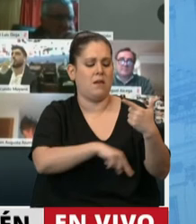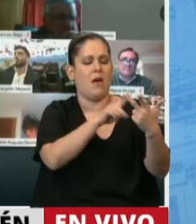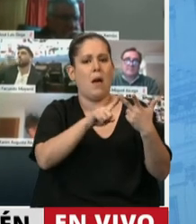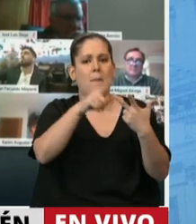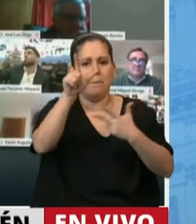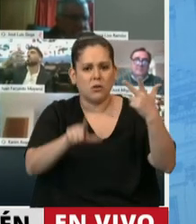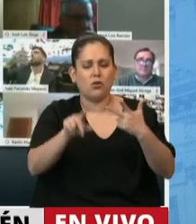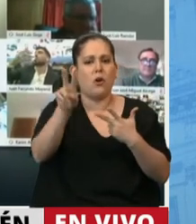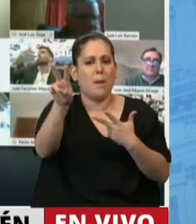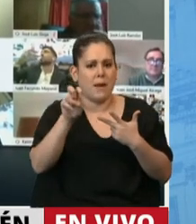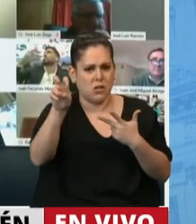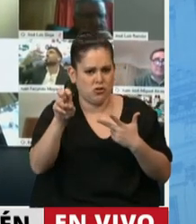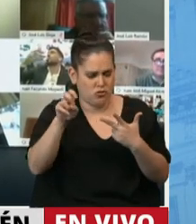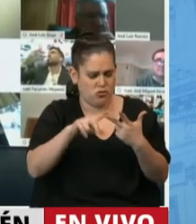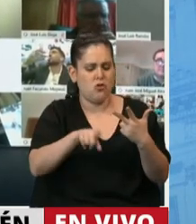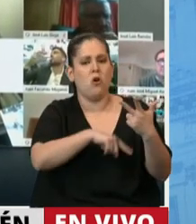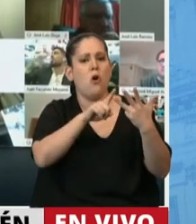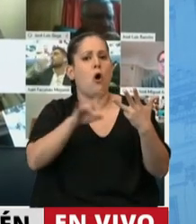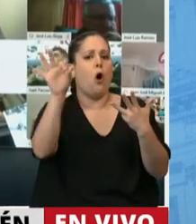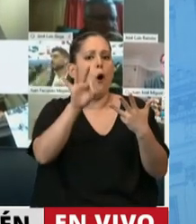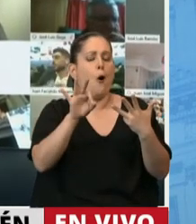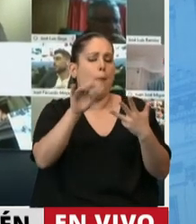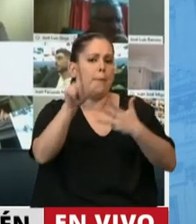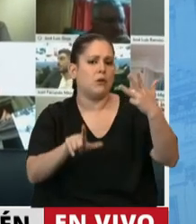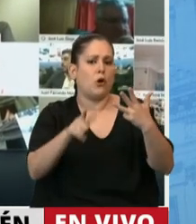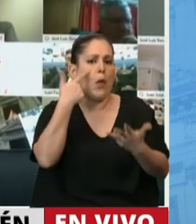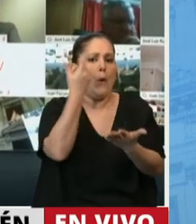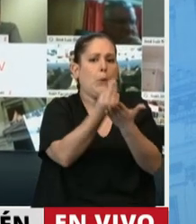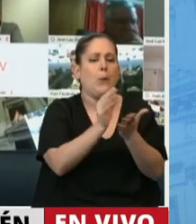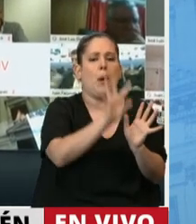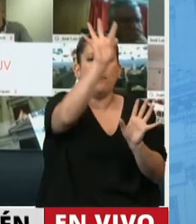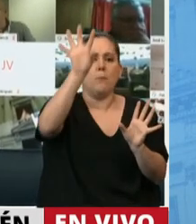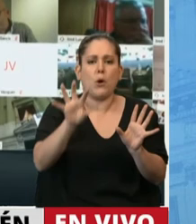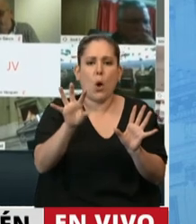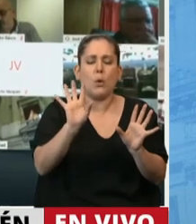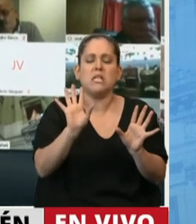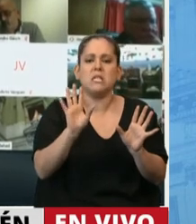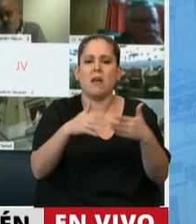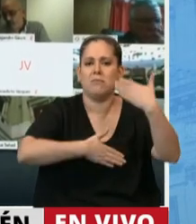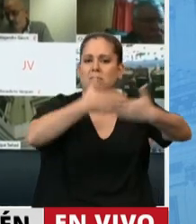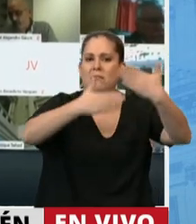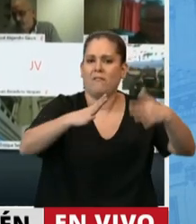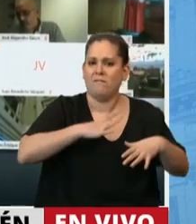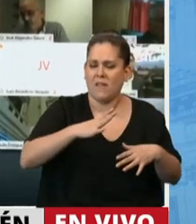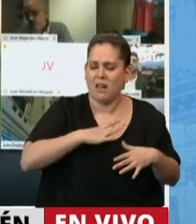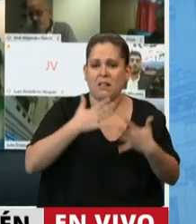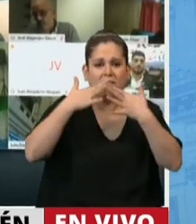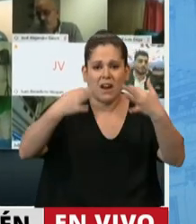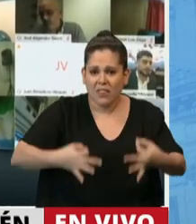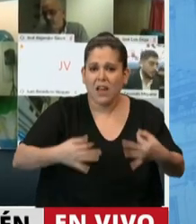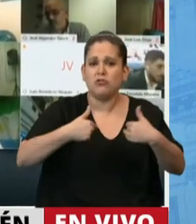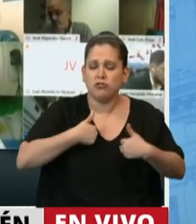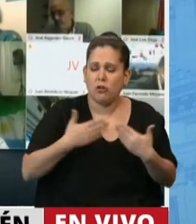residentes en zonas desfavorables o provincias de menor desarrollo relativo. Celebro que estemos tratando un proyecto